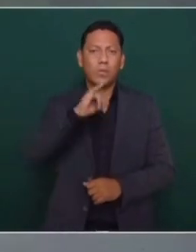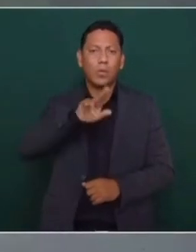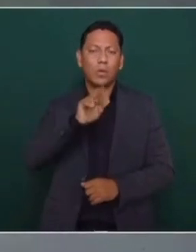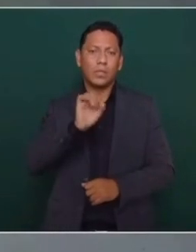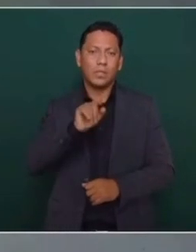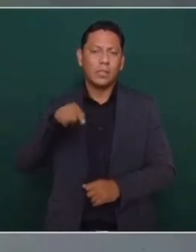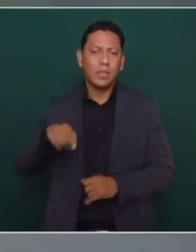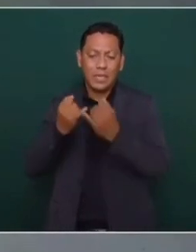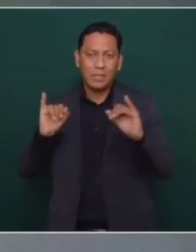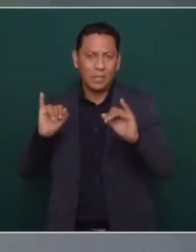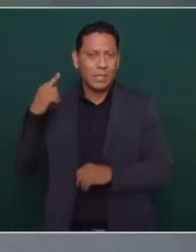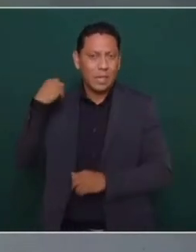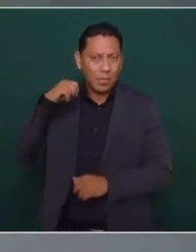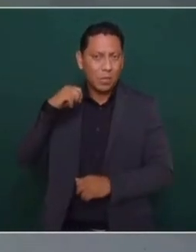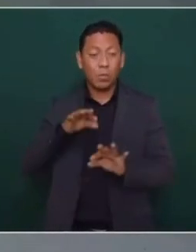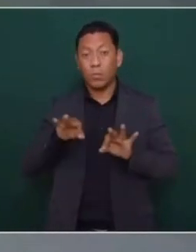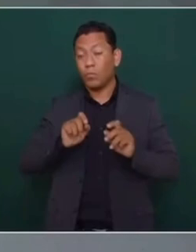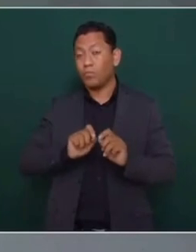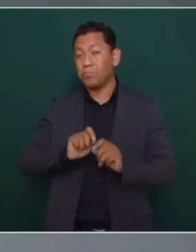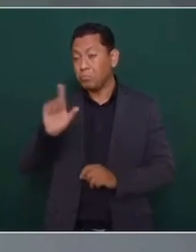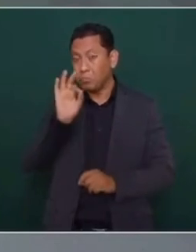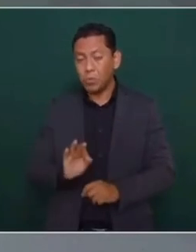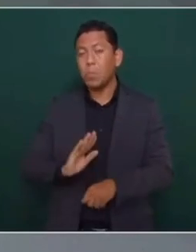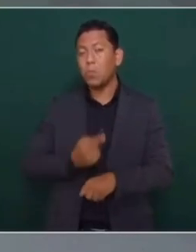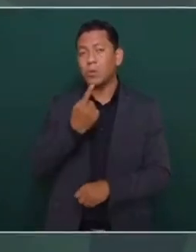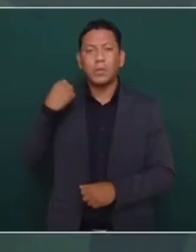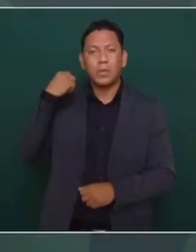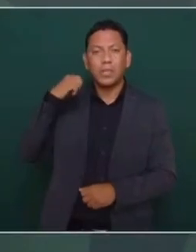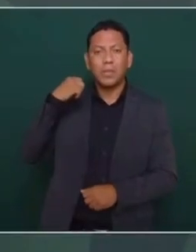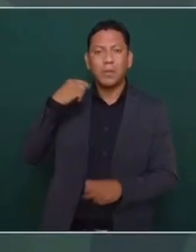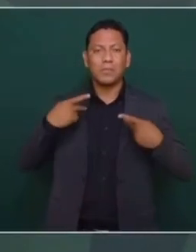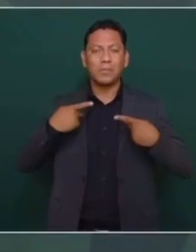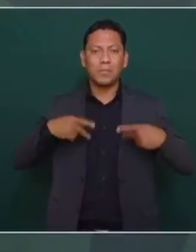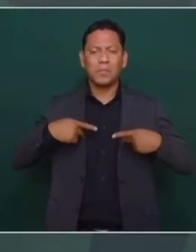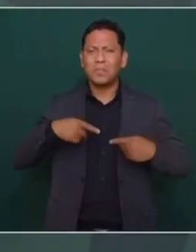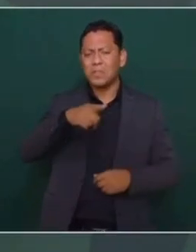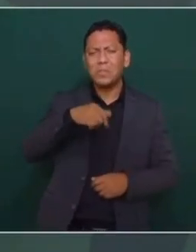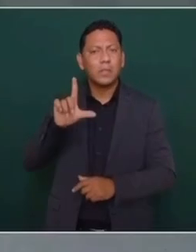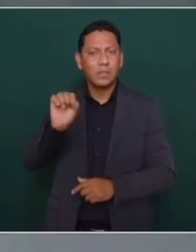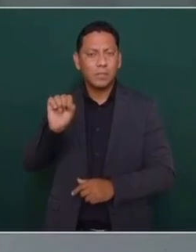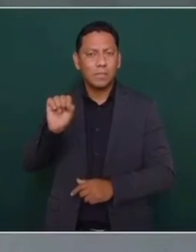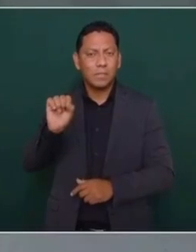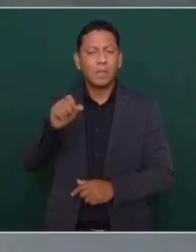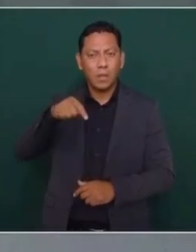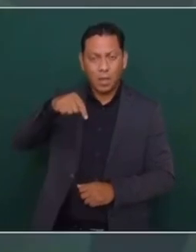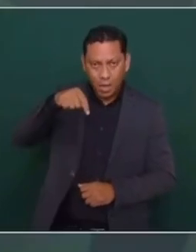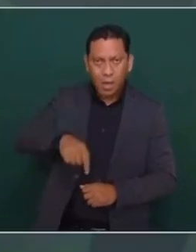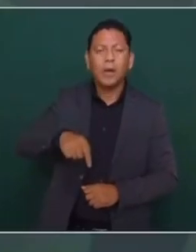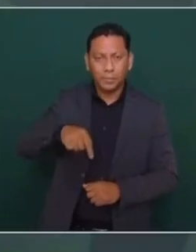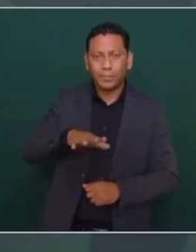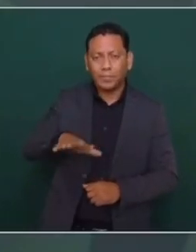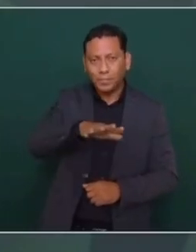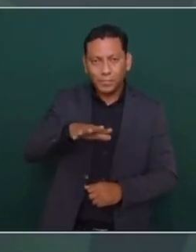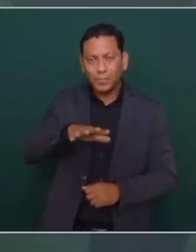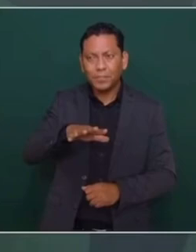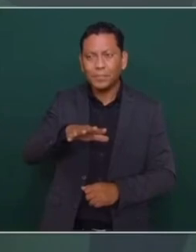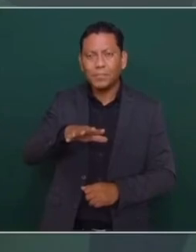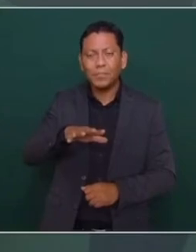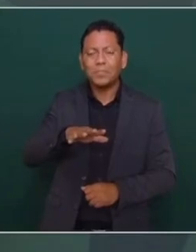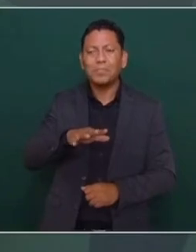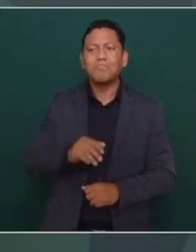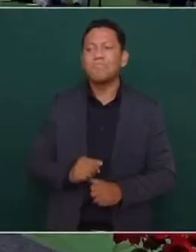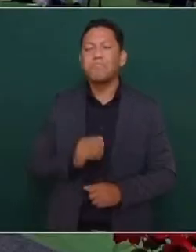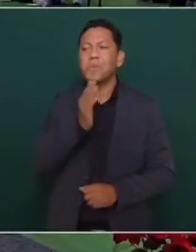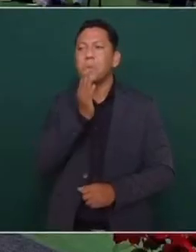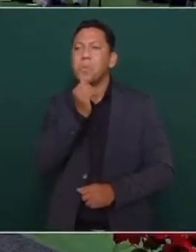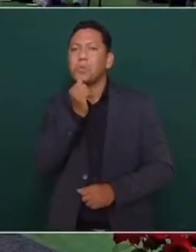extraordinaria porque los tabasqueños siempre hemos sido liberales. Aquí no pudieron